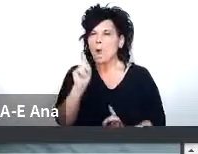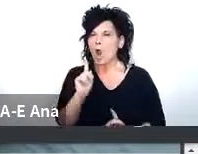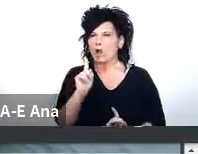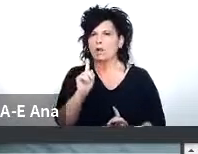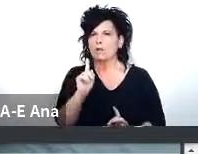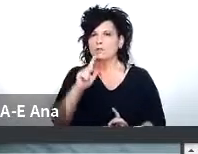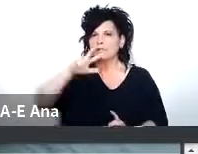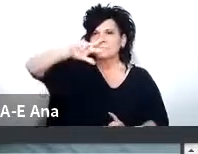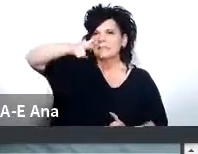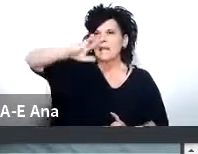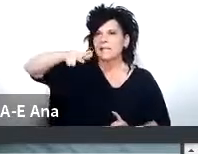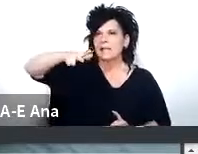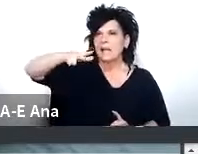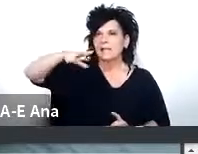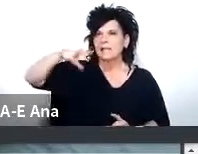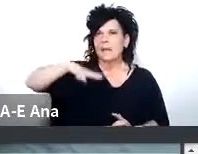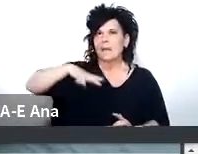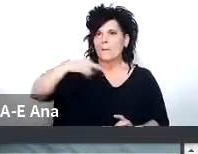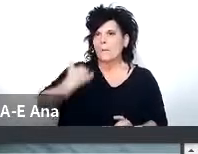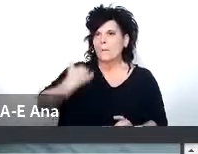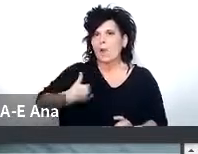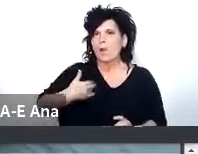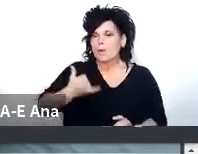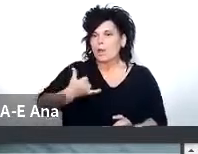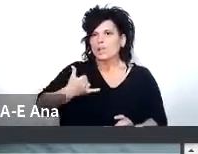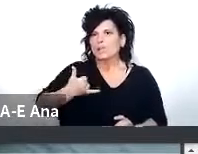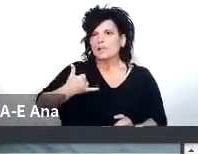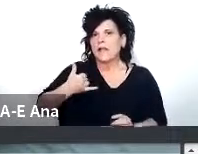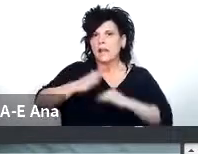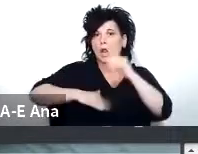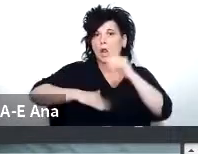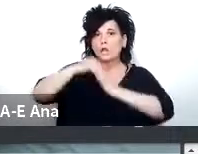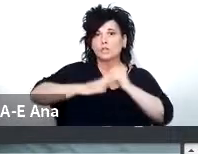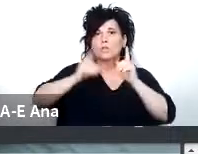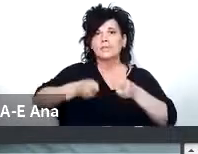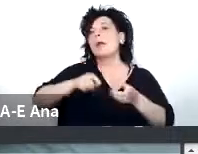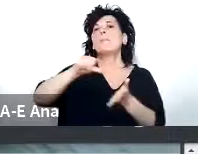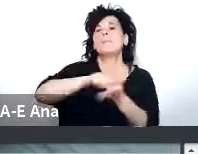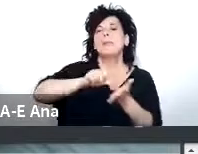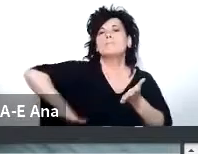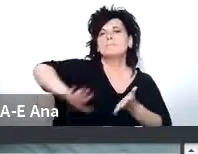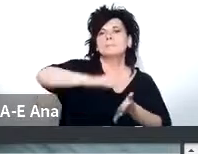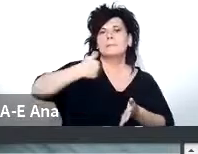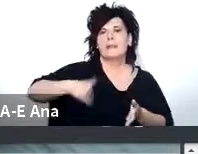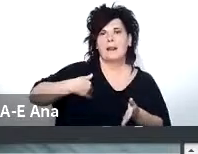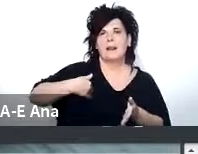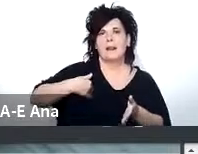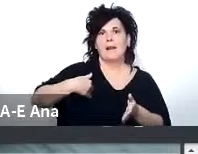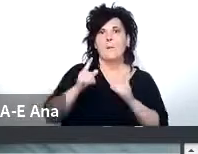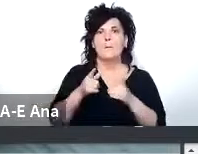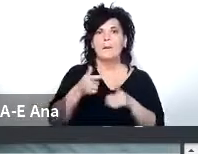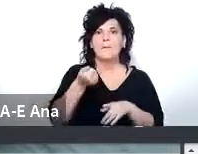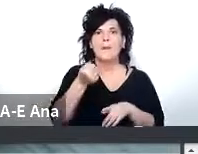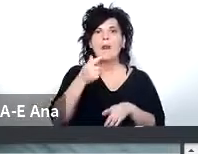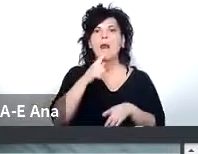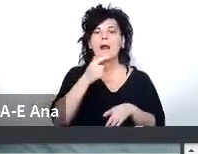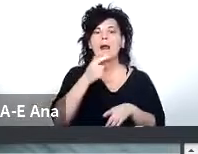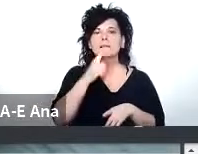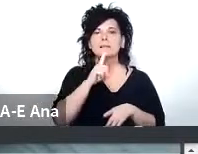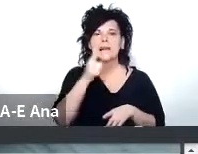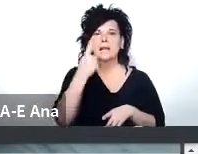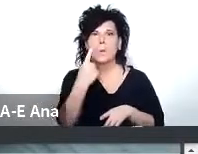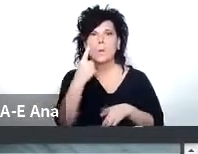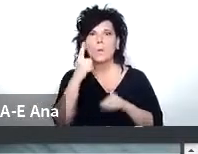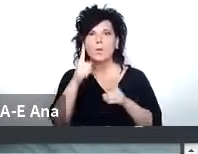tiene satélites propios construidos en su propio territorio nacional como es el caso del ARSAT 1 y el ARSAT 2 que en este momento